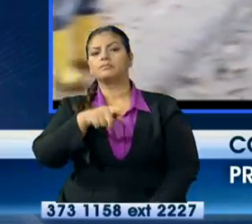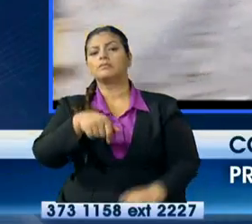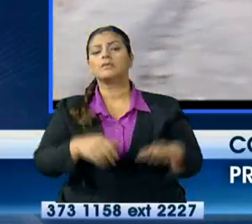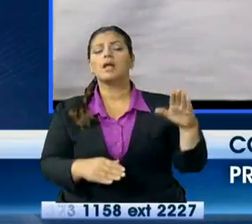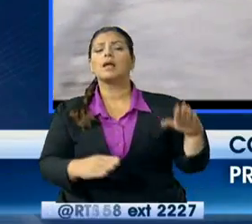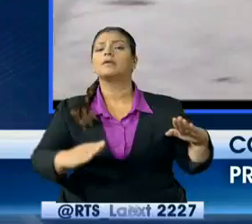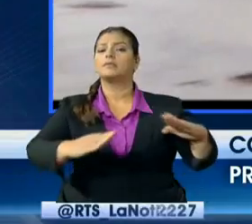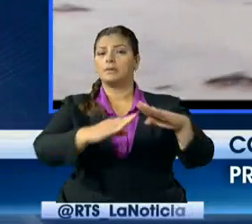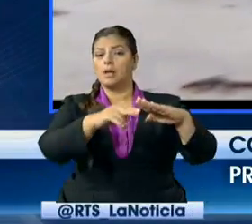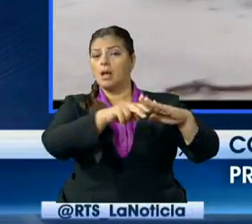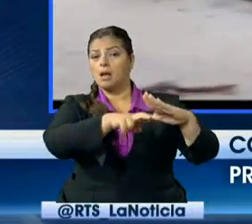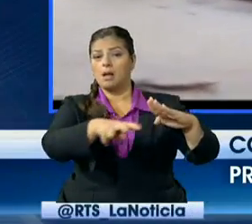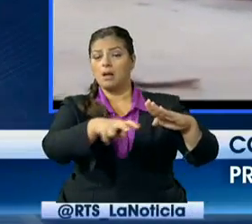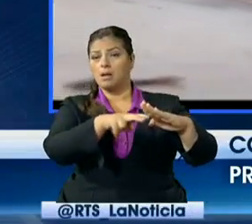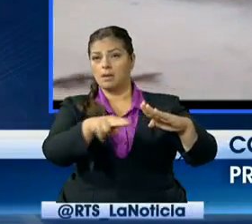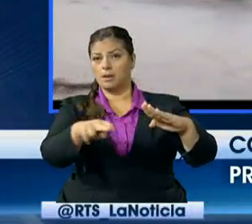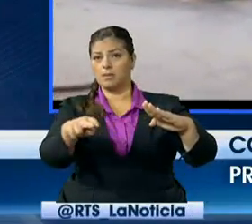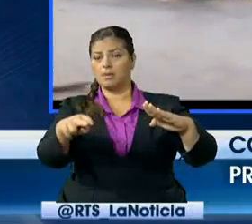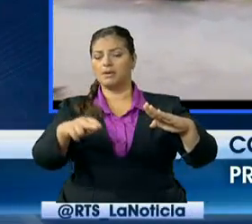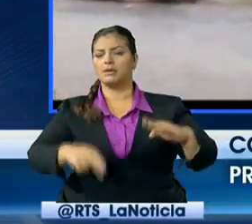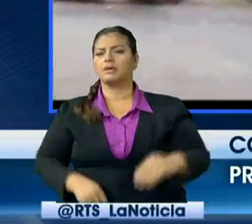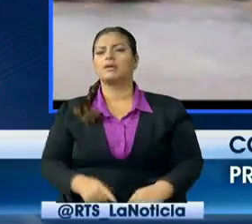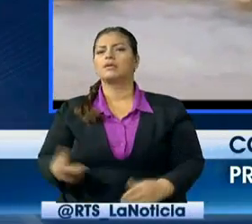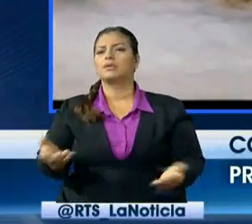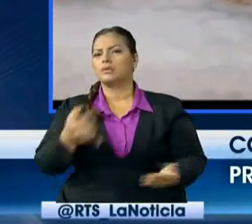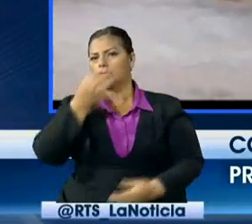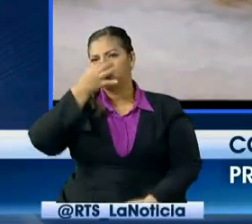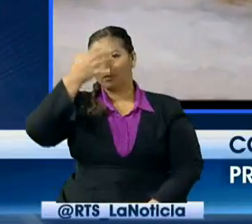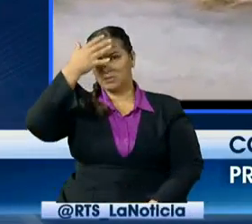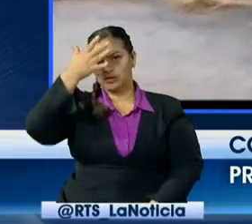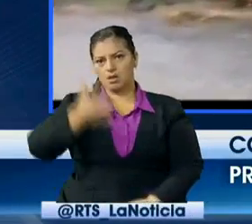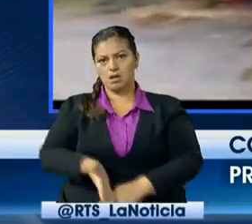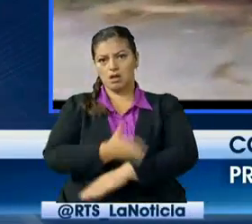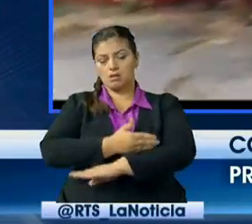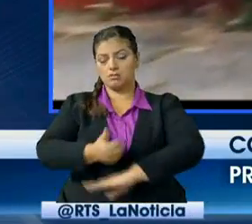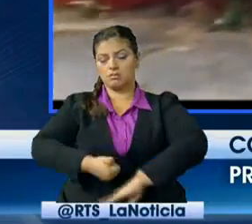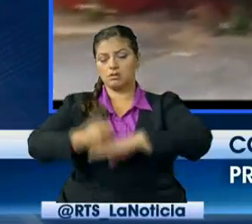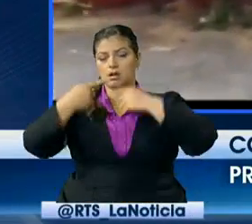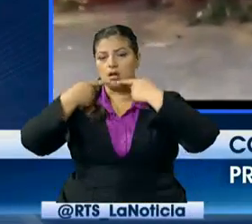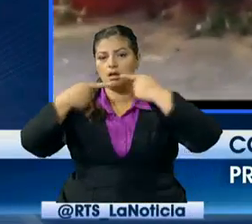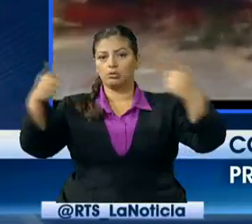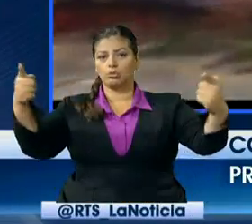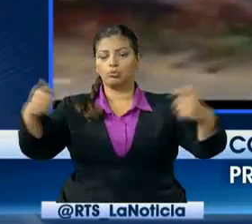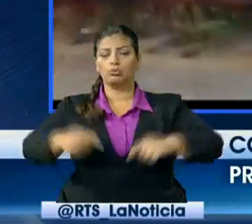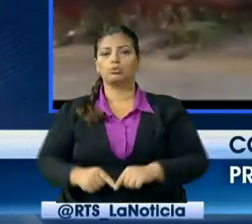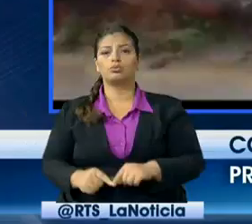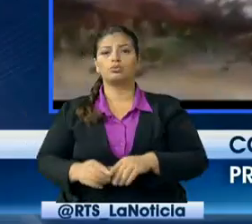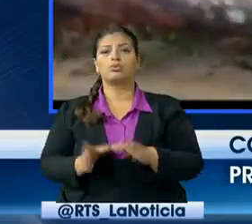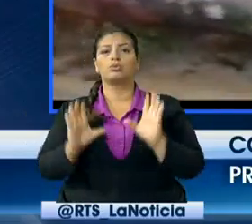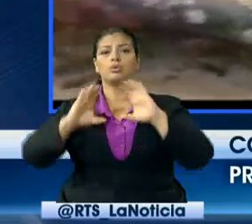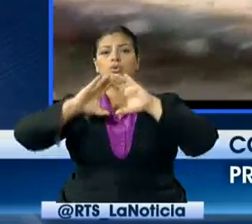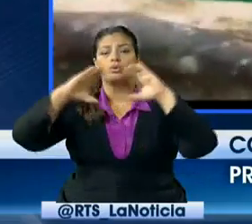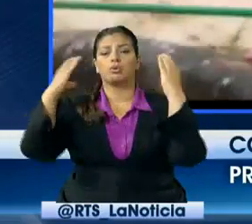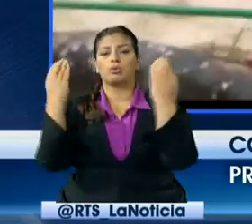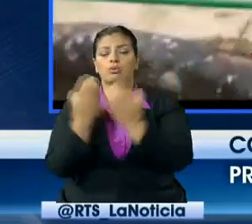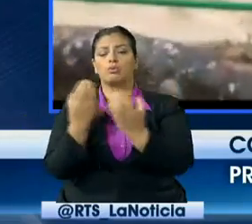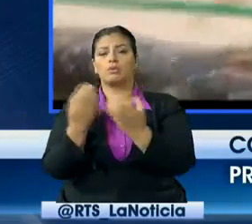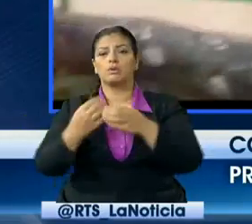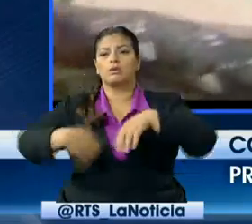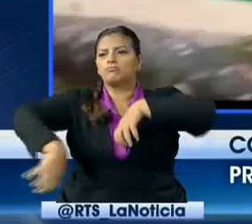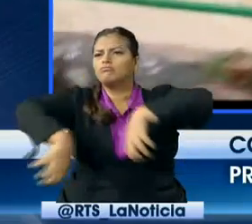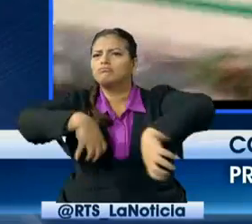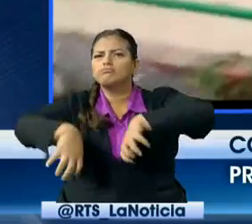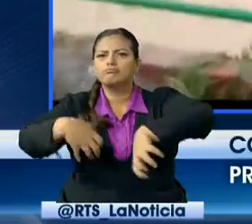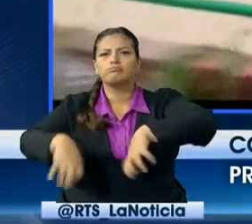albergue que está ya en Santo Domingo, el COVID provincial se activó. Ya. Y se dispuso ya ese albergue, personas ya